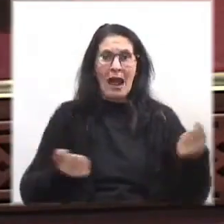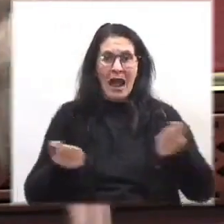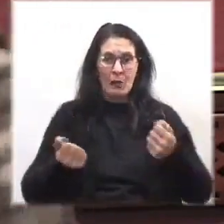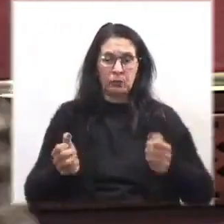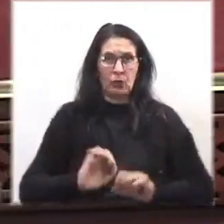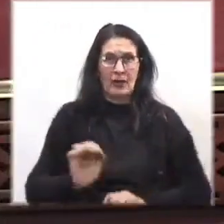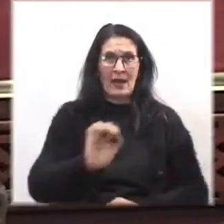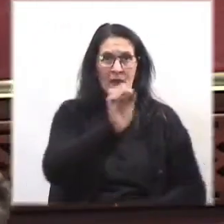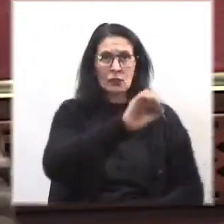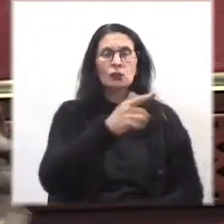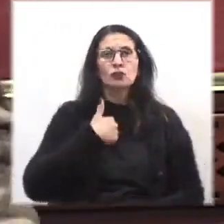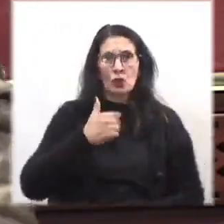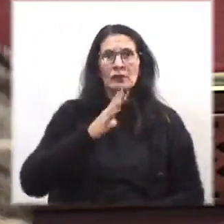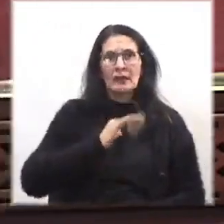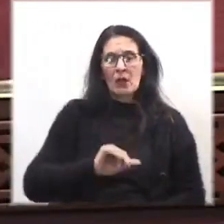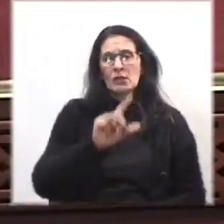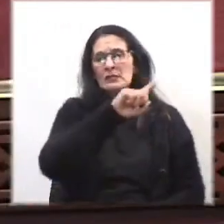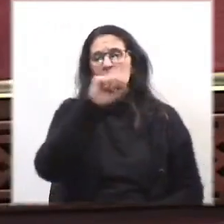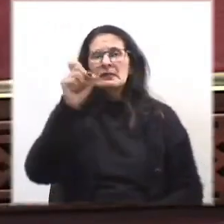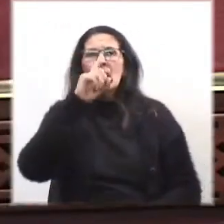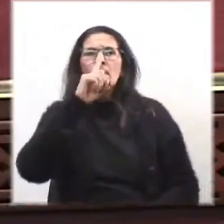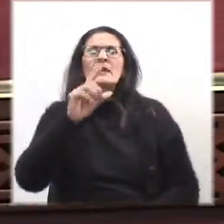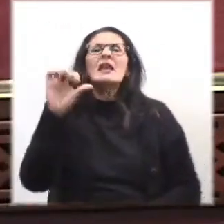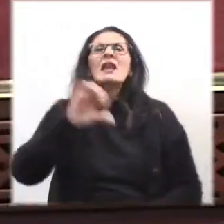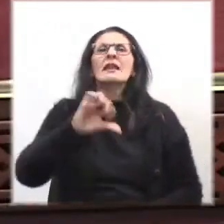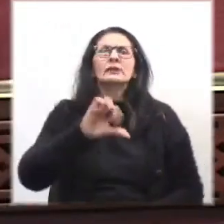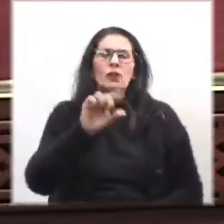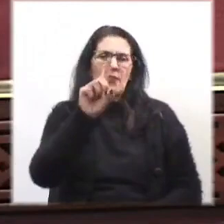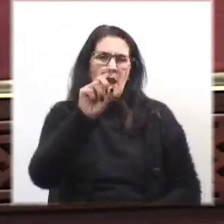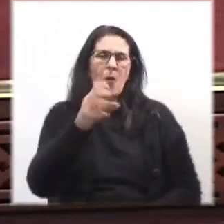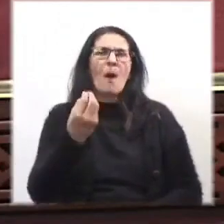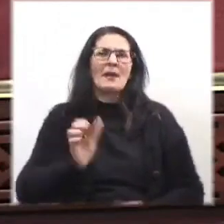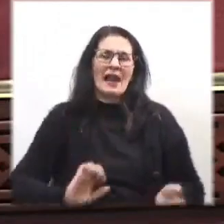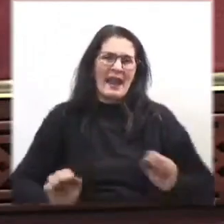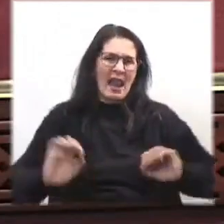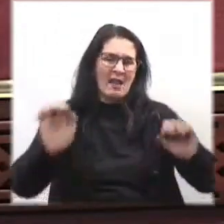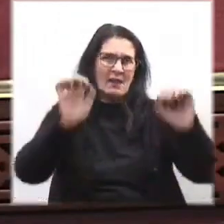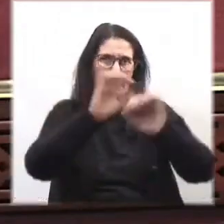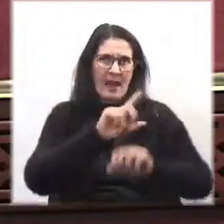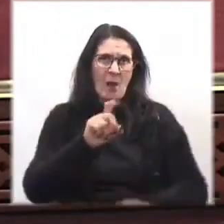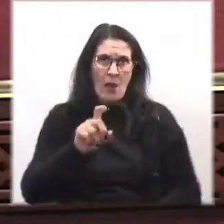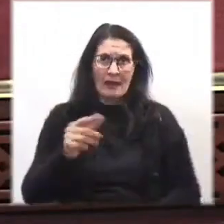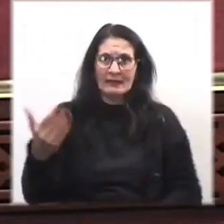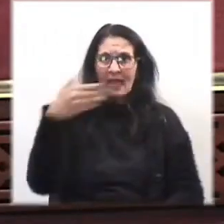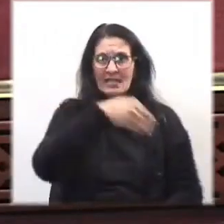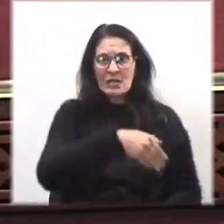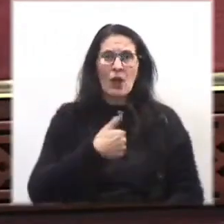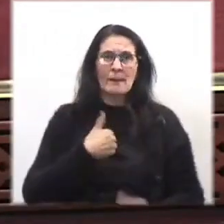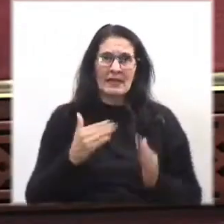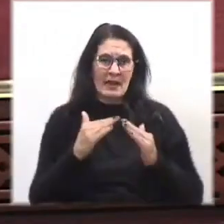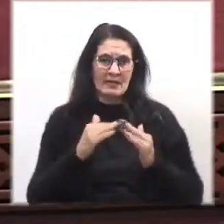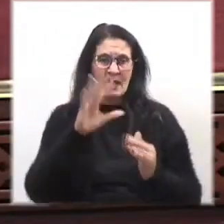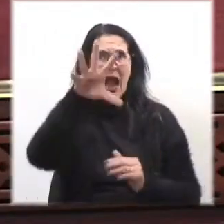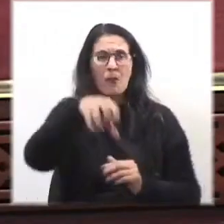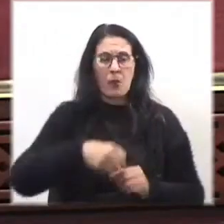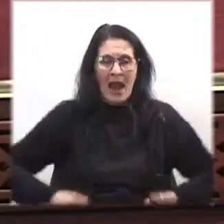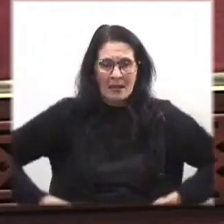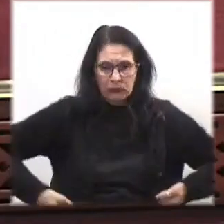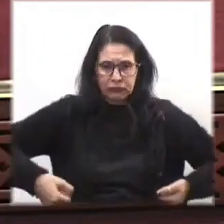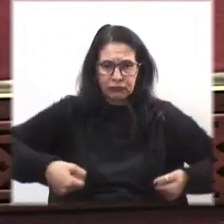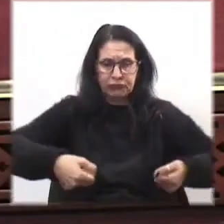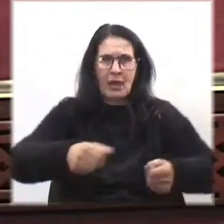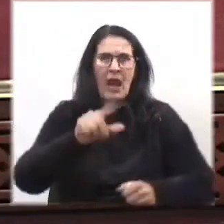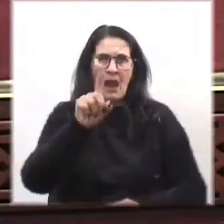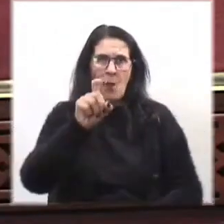autos. Y yo tengo 100 mil litros en mi casa por día para lavar autos. Está yendo a buscar a mi casa la gente en bidones,